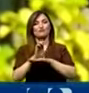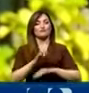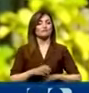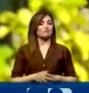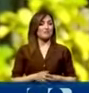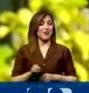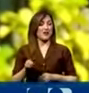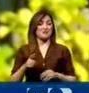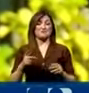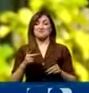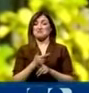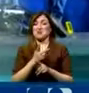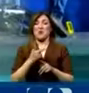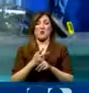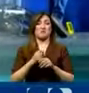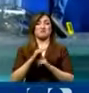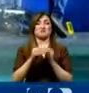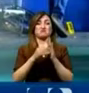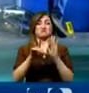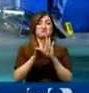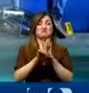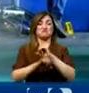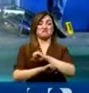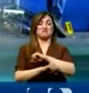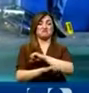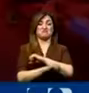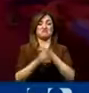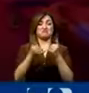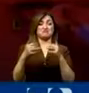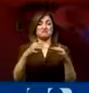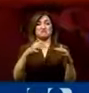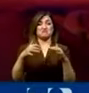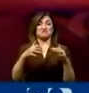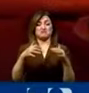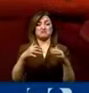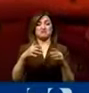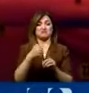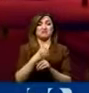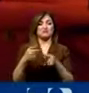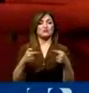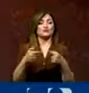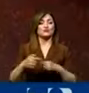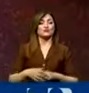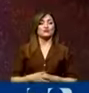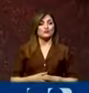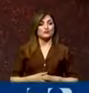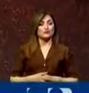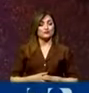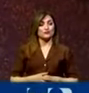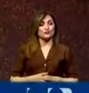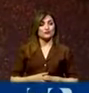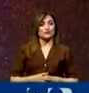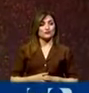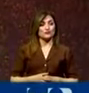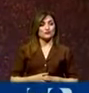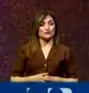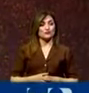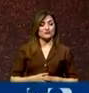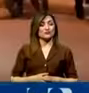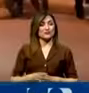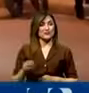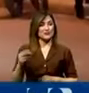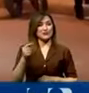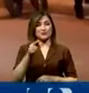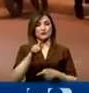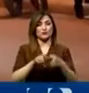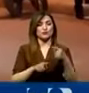fundamental contra el cual el Ecuador se encuentra en una guerra y en un combate abierto. Pero eso no va a ser inmediato, Liz. ¿Cuánto